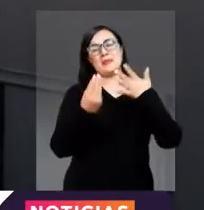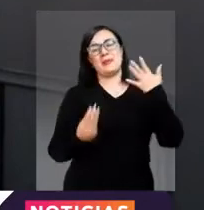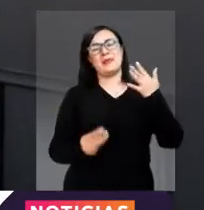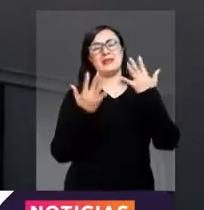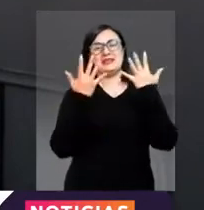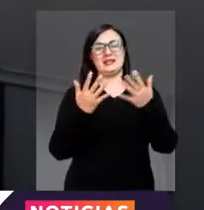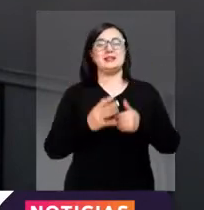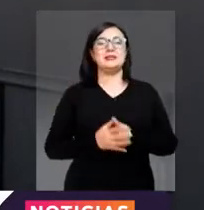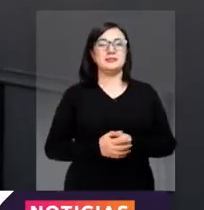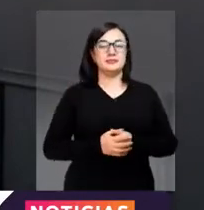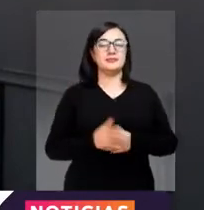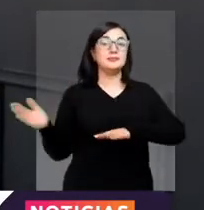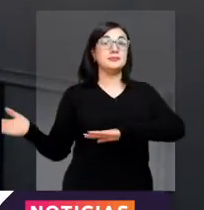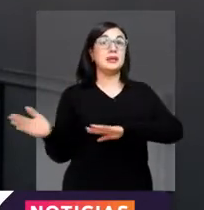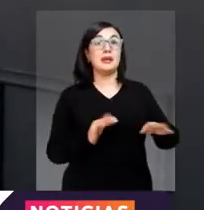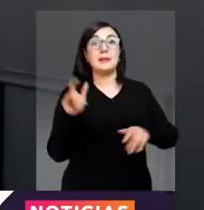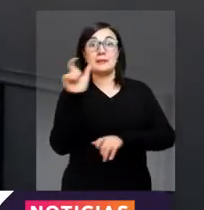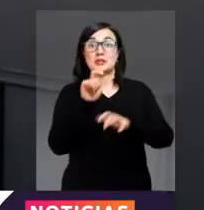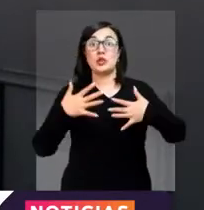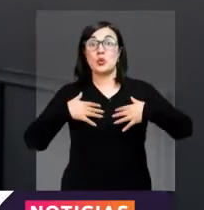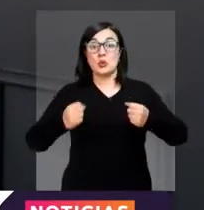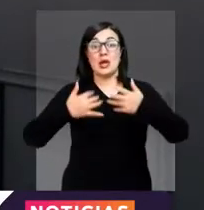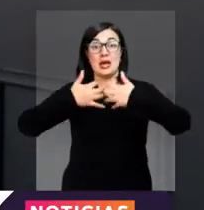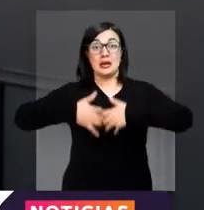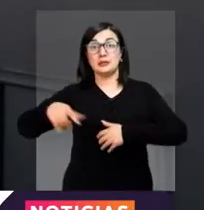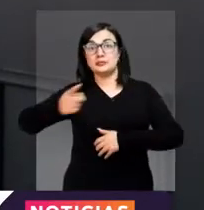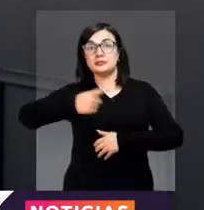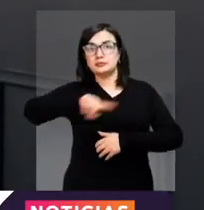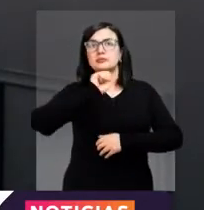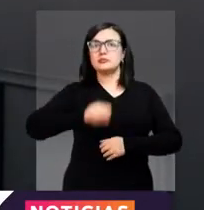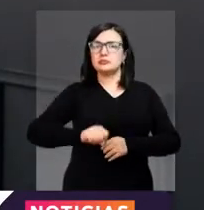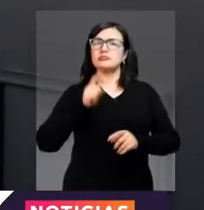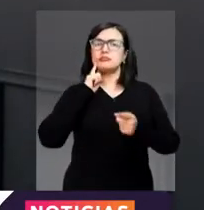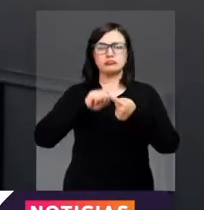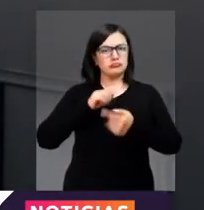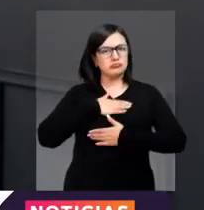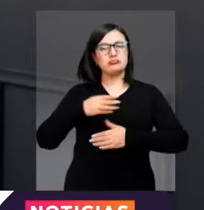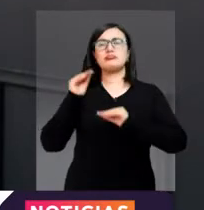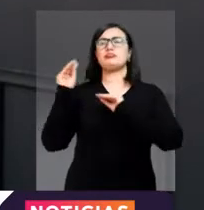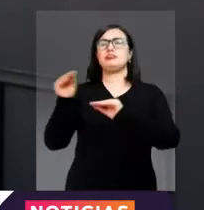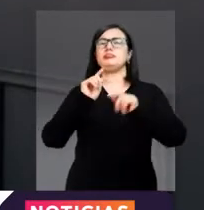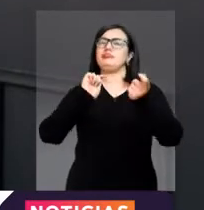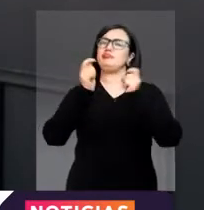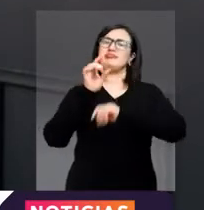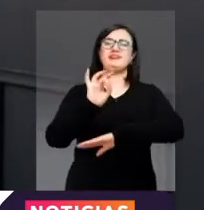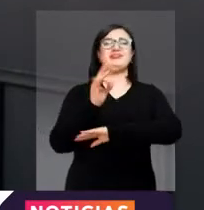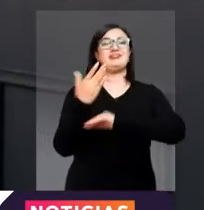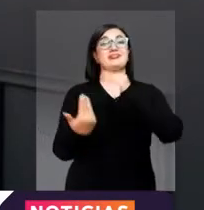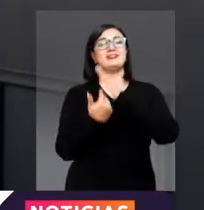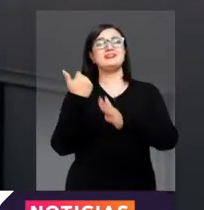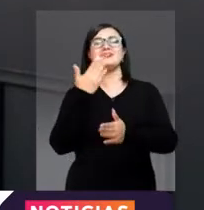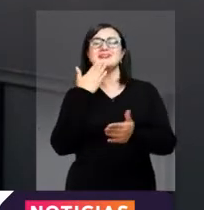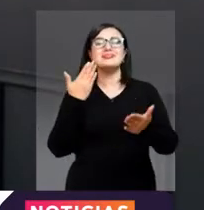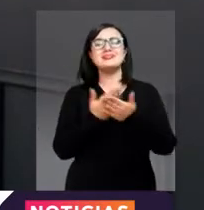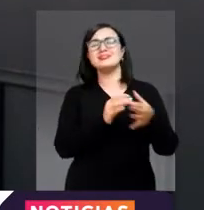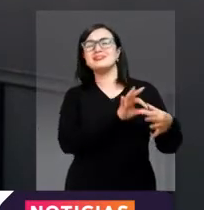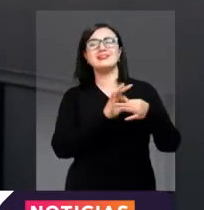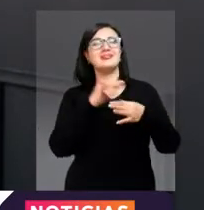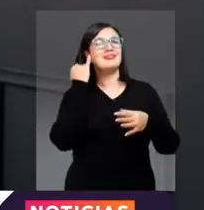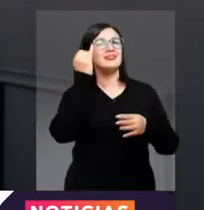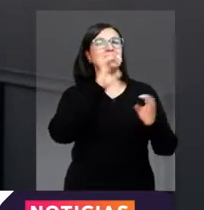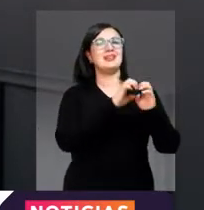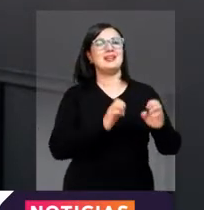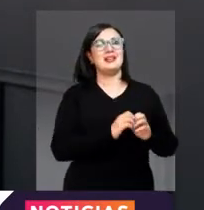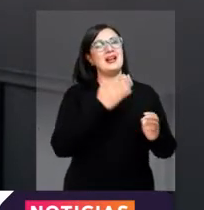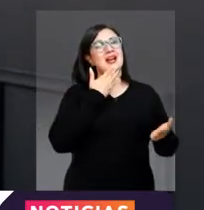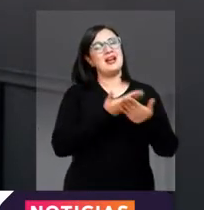Los empresarios bogotanos podrán acceder a formación en transformación digital. Esto gracias a una iniciativa de la Cámara de Comercio, pues